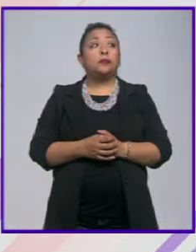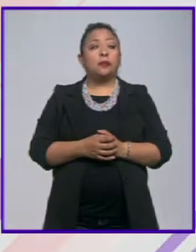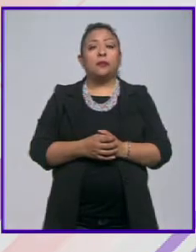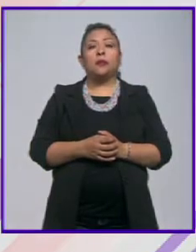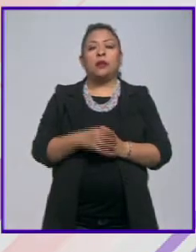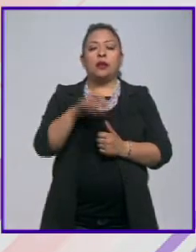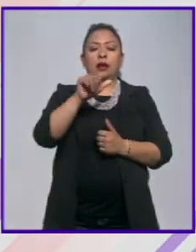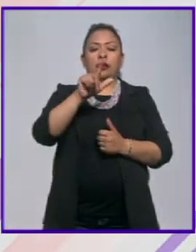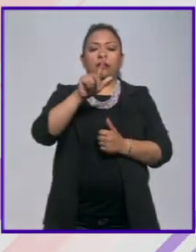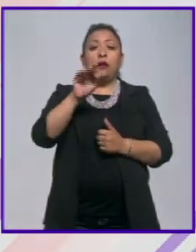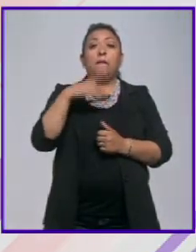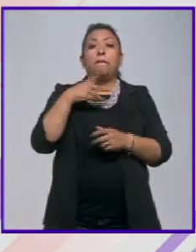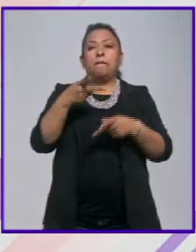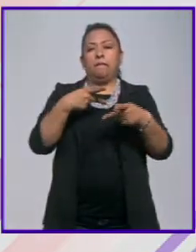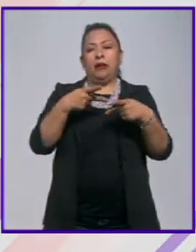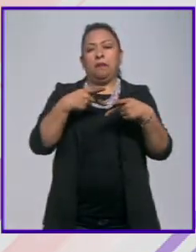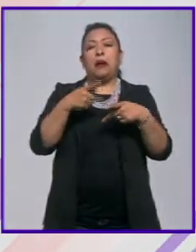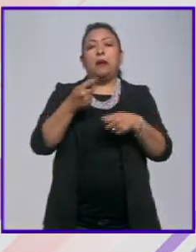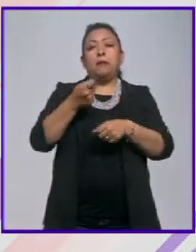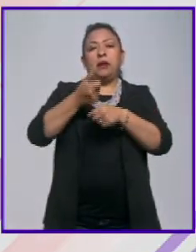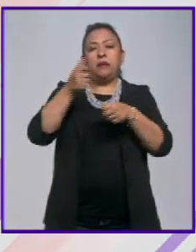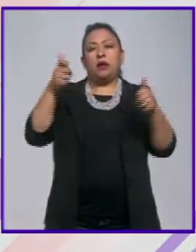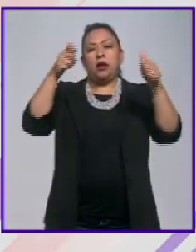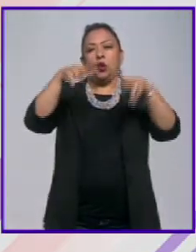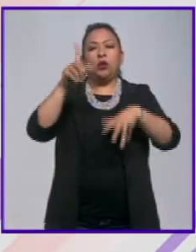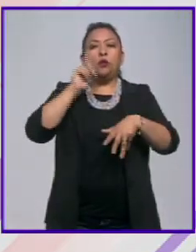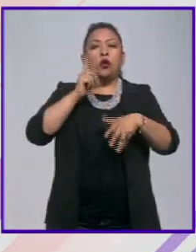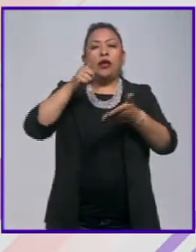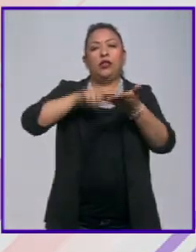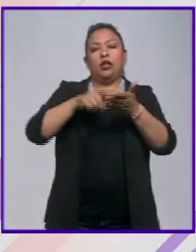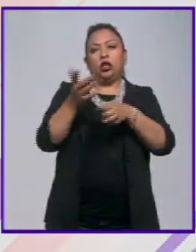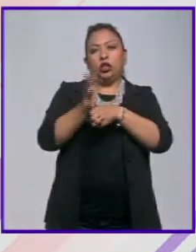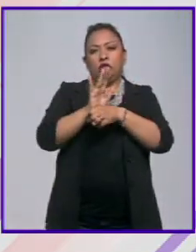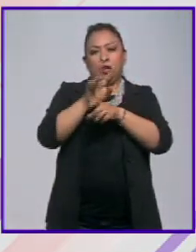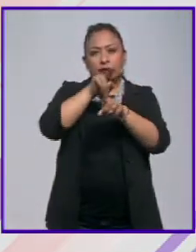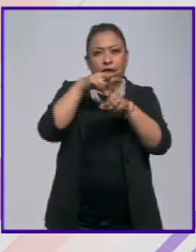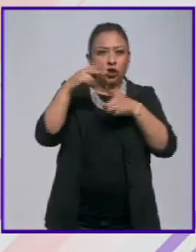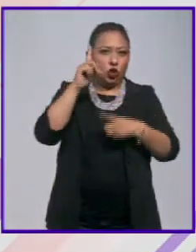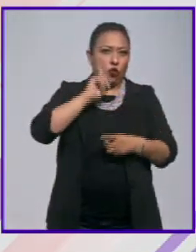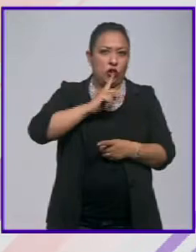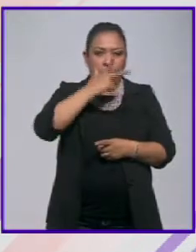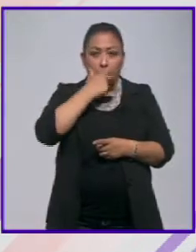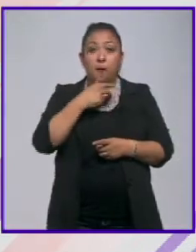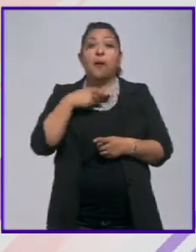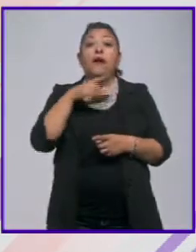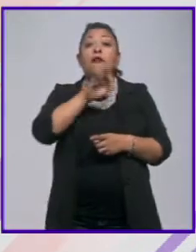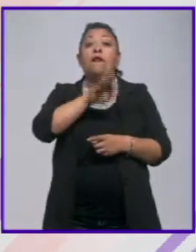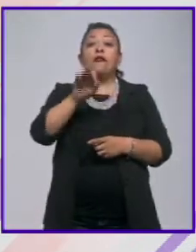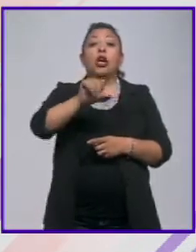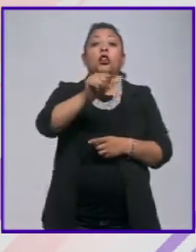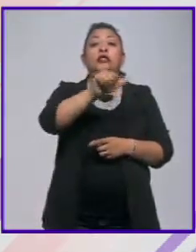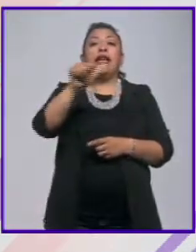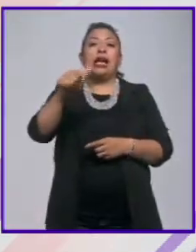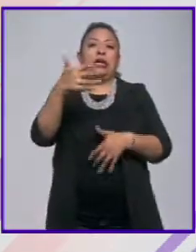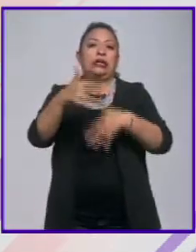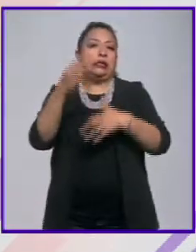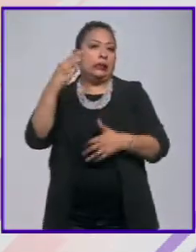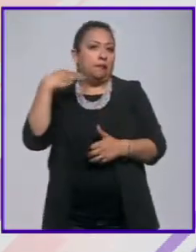Altrafílmica prepara el primer encuentro de mujeres en el cine con perspectiva de género, que se realizará del 11 al 15 de marzo.